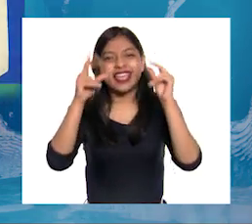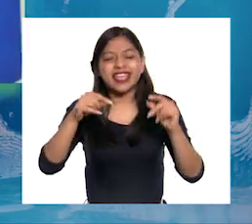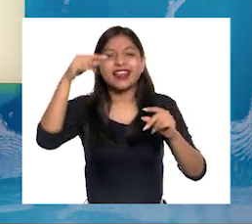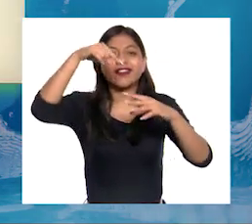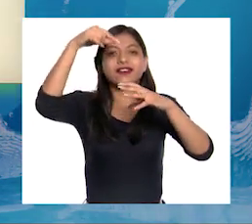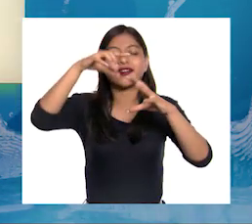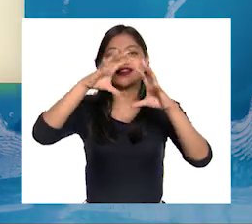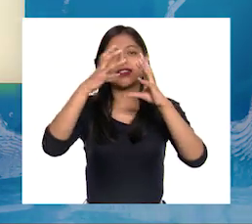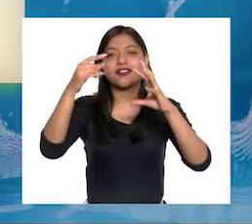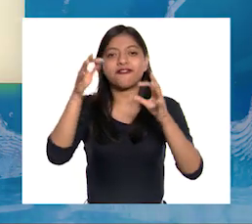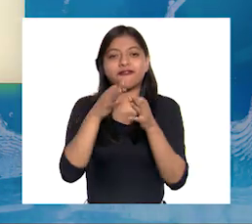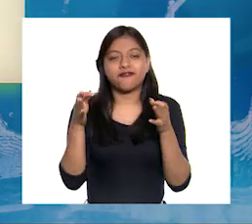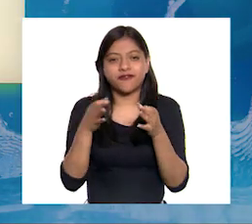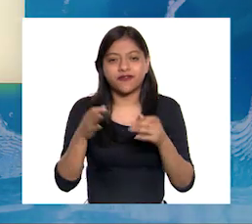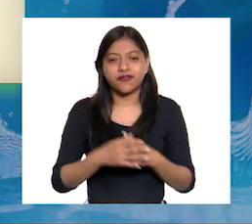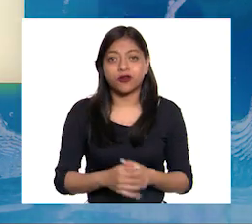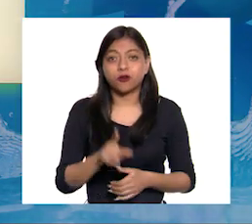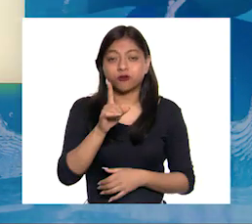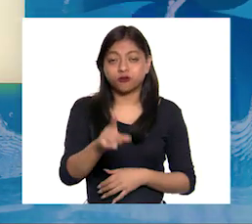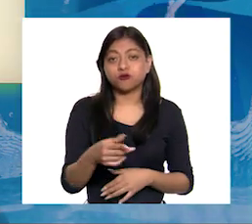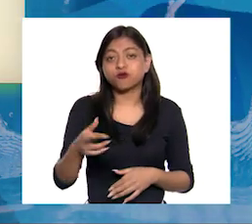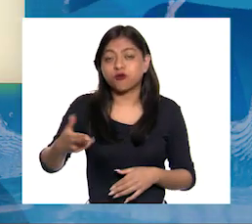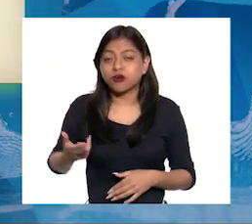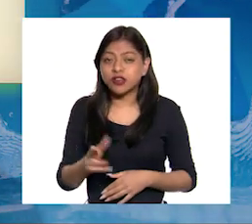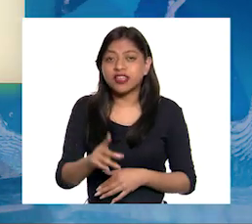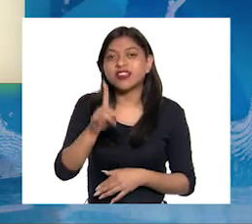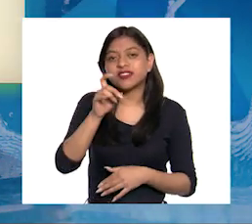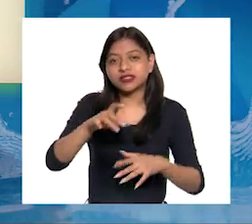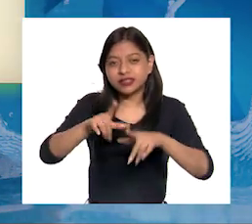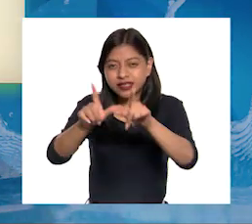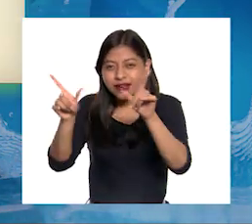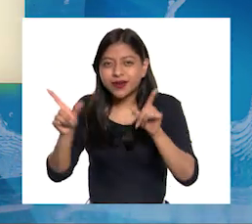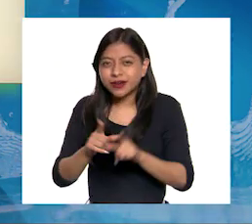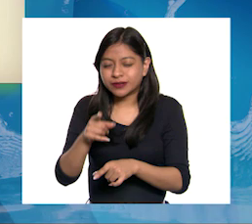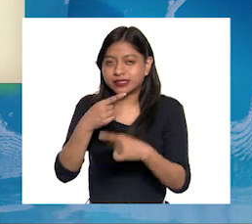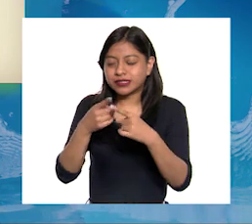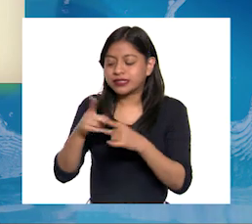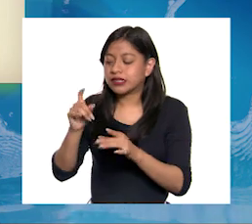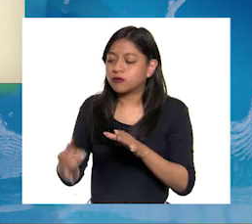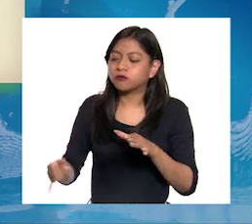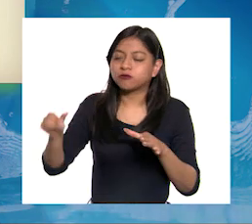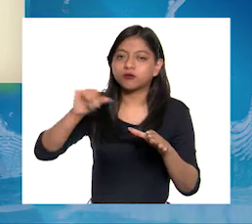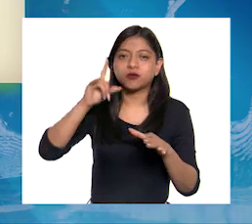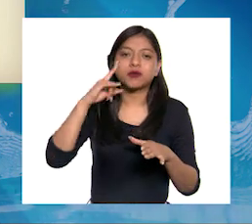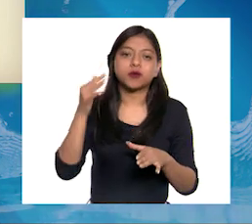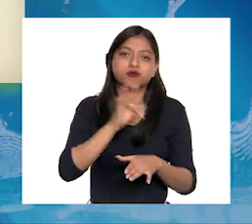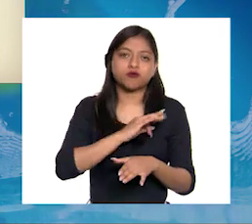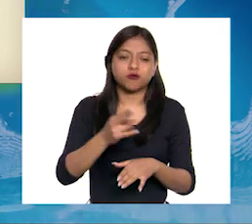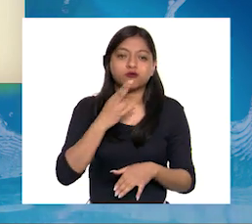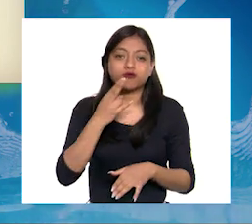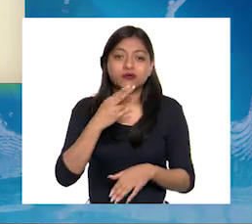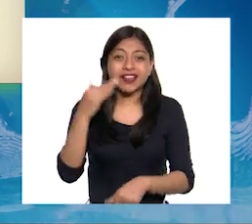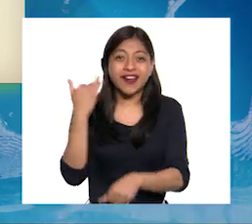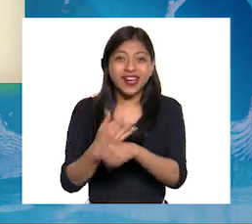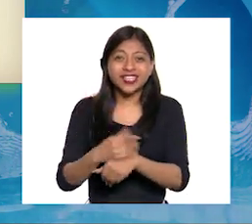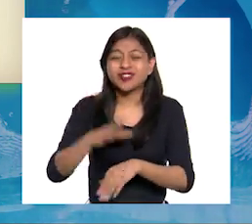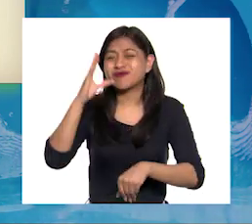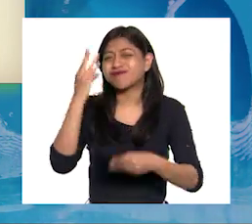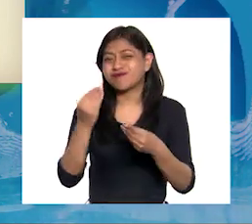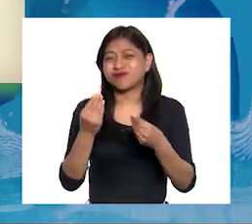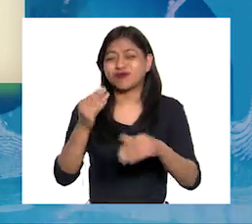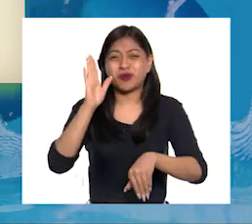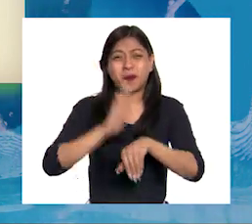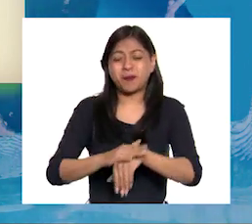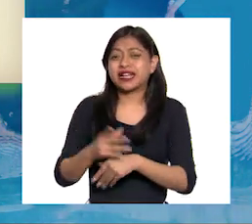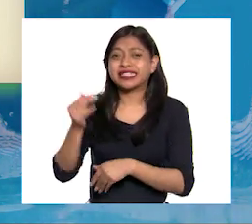Para nuestro uso, extraemos agua de ríos, lagos o mantos acuíferos La mala noticia es que los hemos sobreexplotado Y